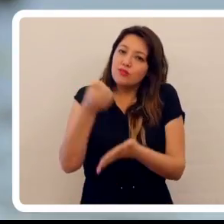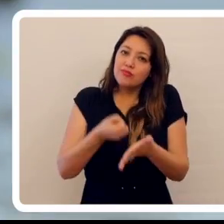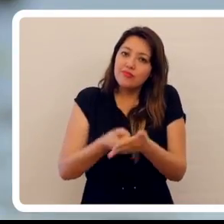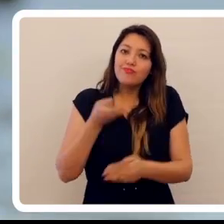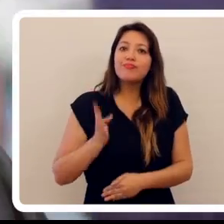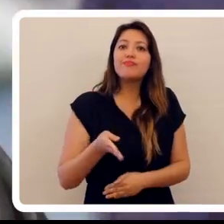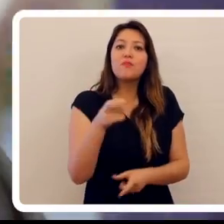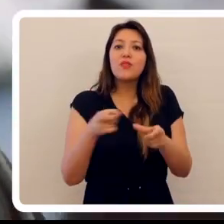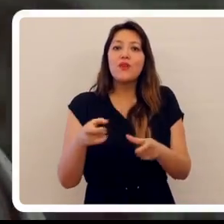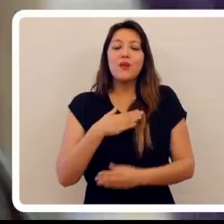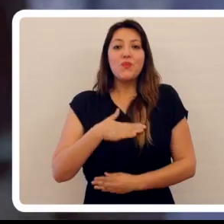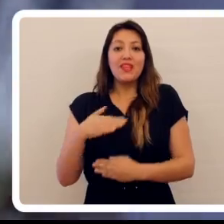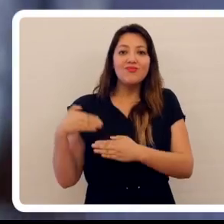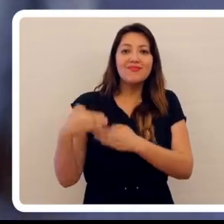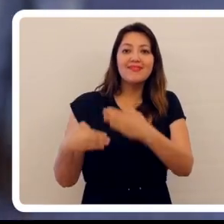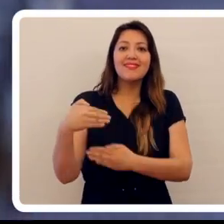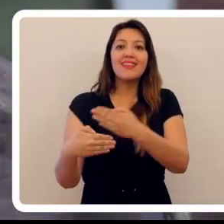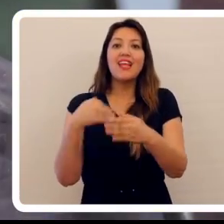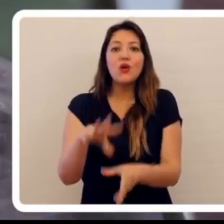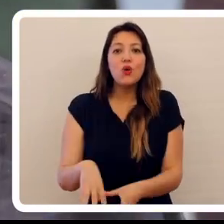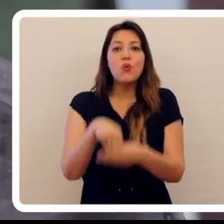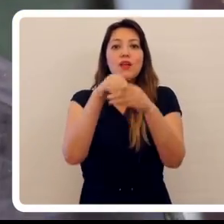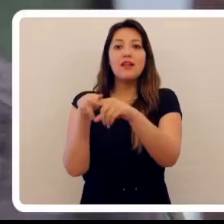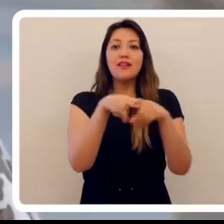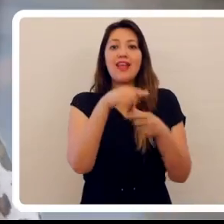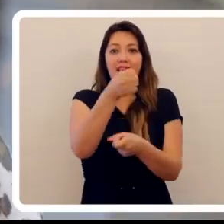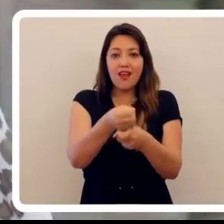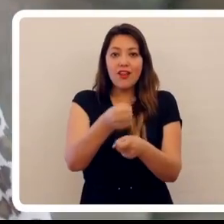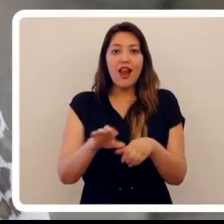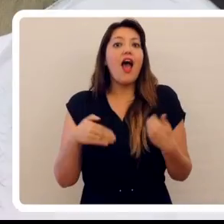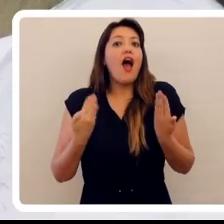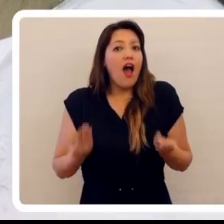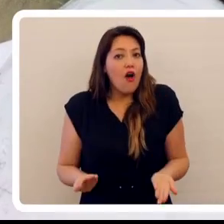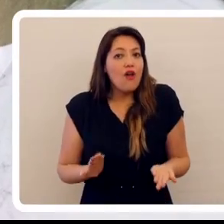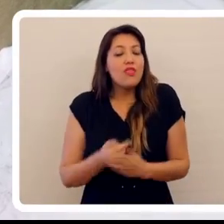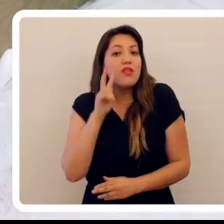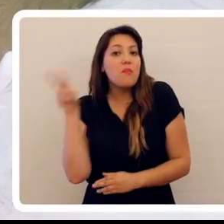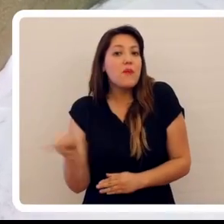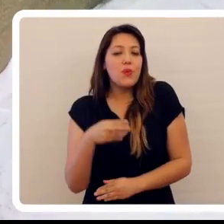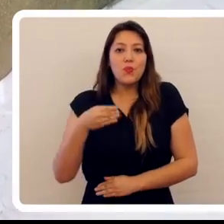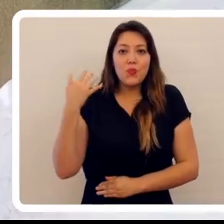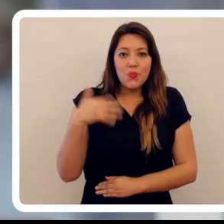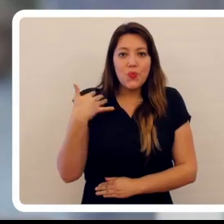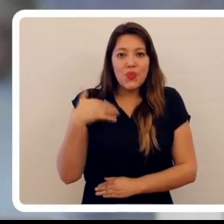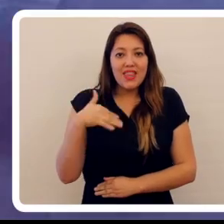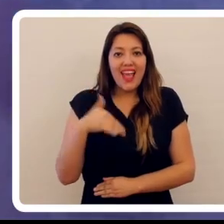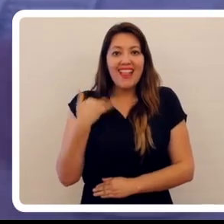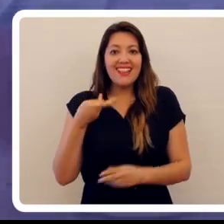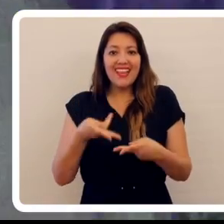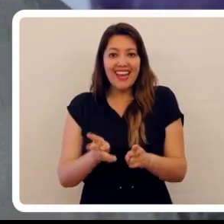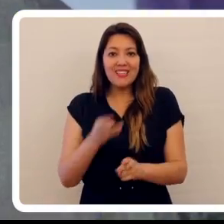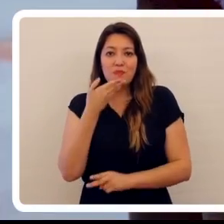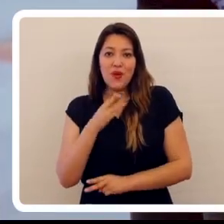entre quienes desean salir adelante, en incluirse social y laboralmente, ahora desde una perspectiva tan importante como es el